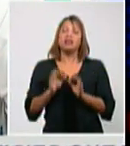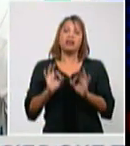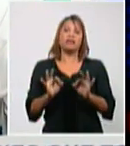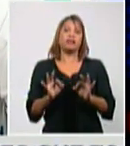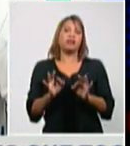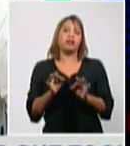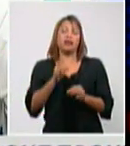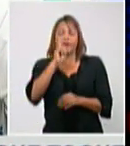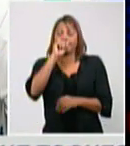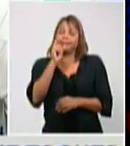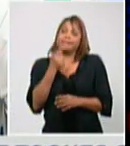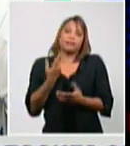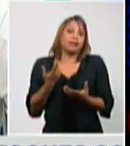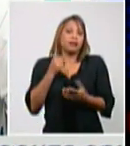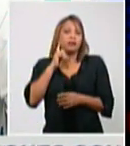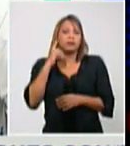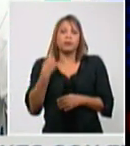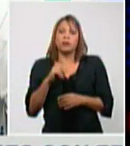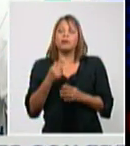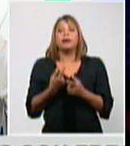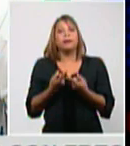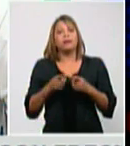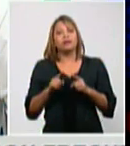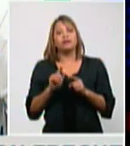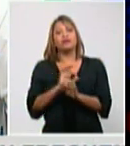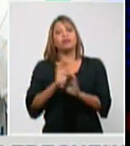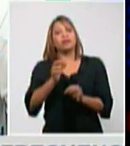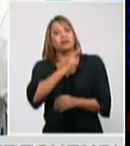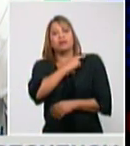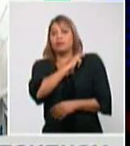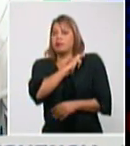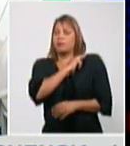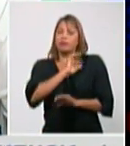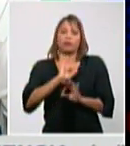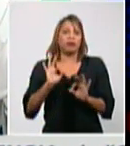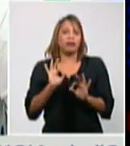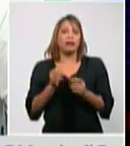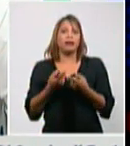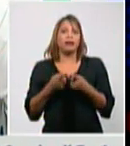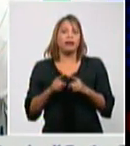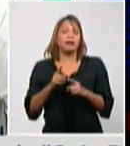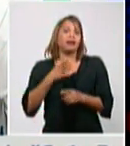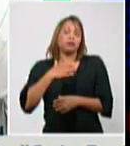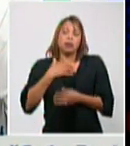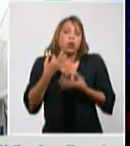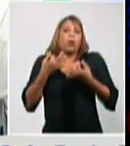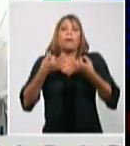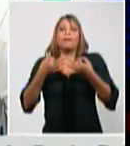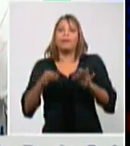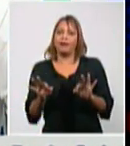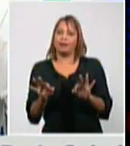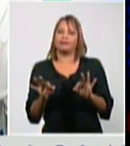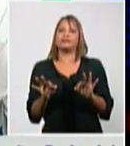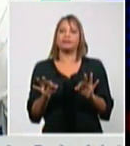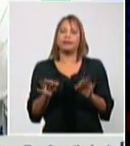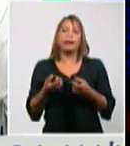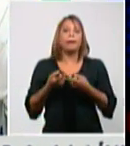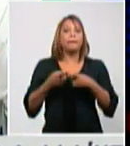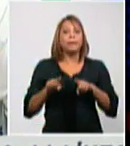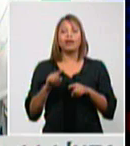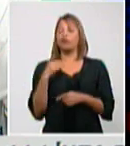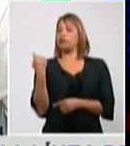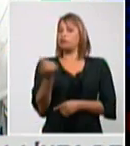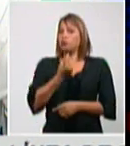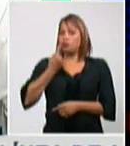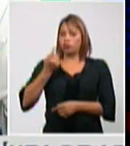algunos casos la suficiente responsabilidad lo propio de la edad pero que nosotros como